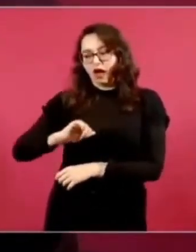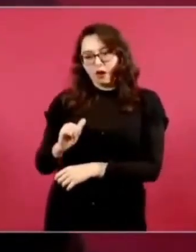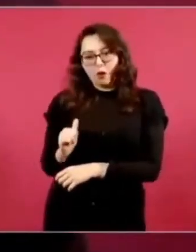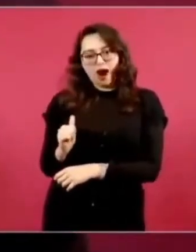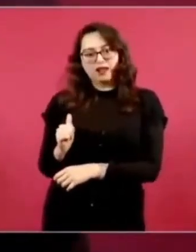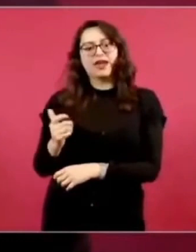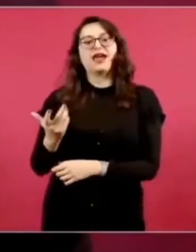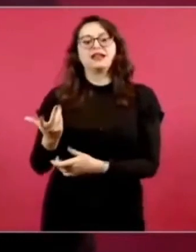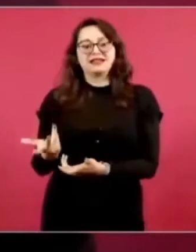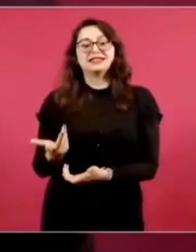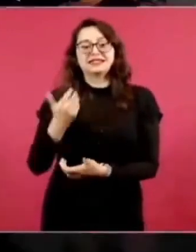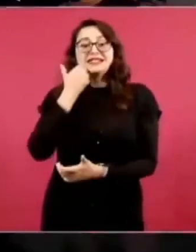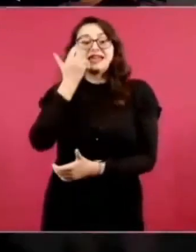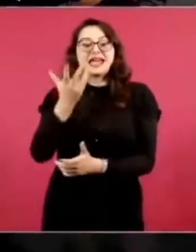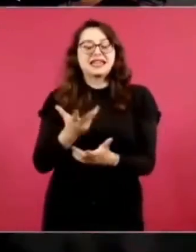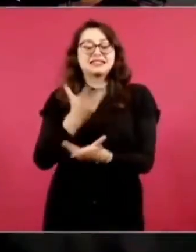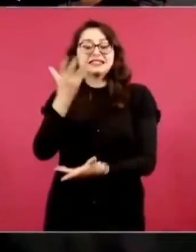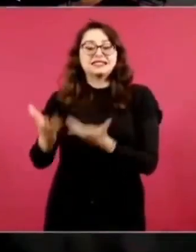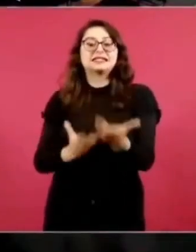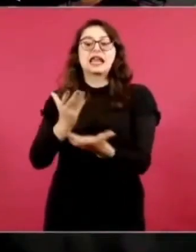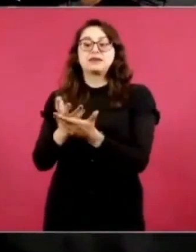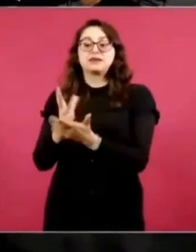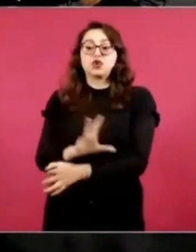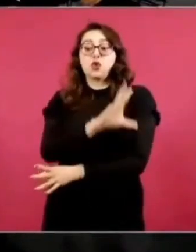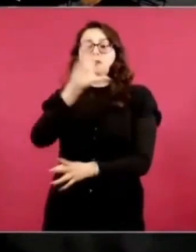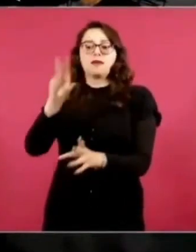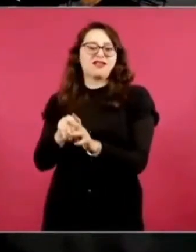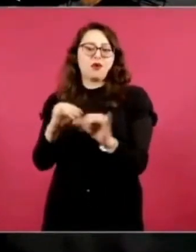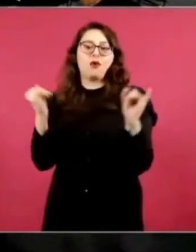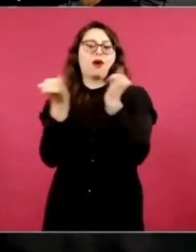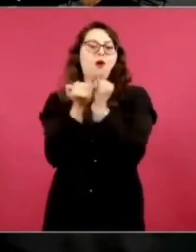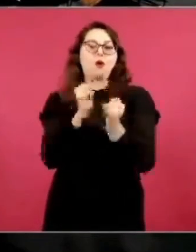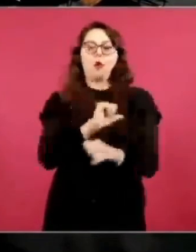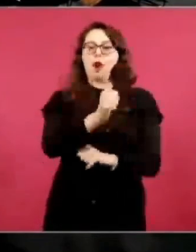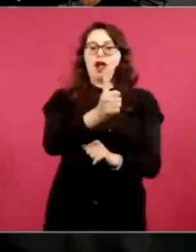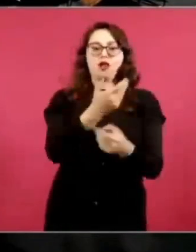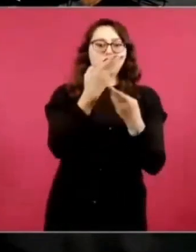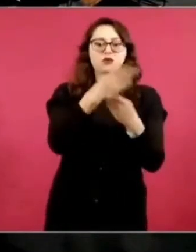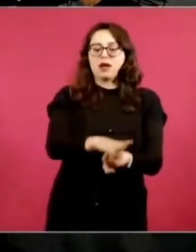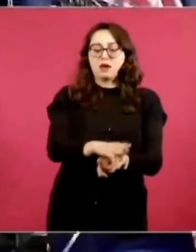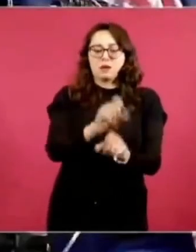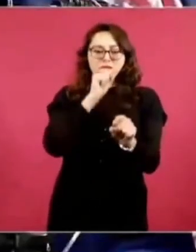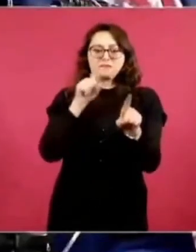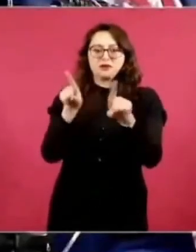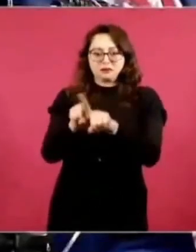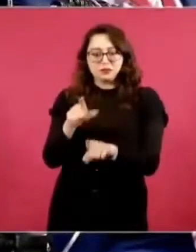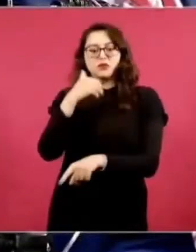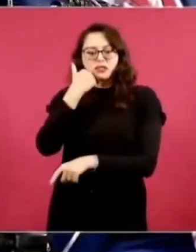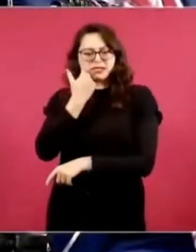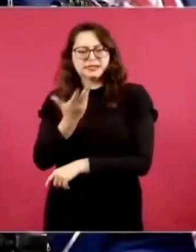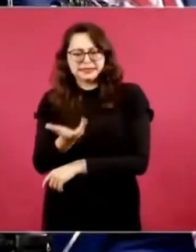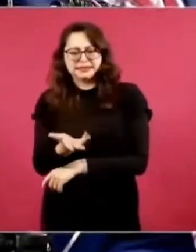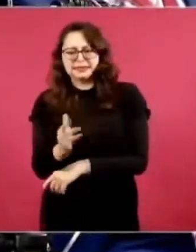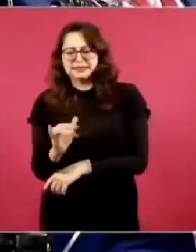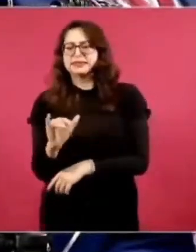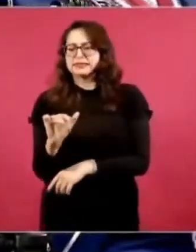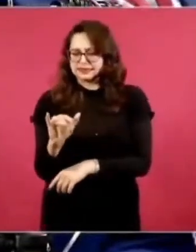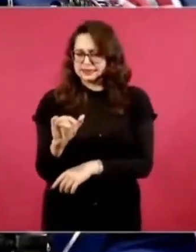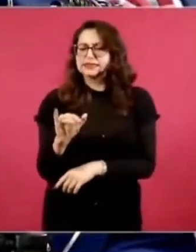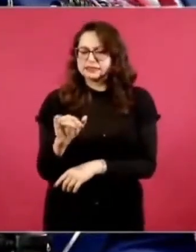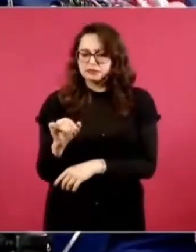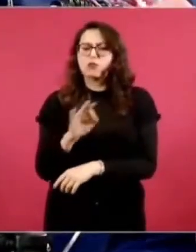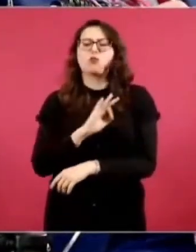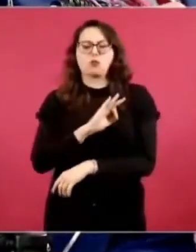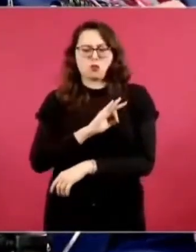todo el servicio que puede ofrecer un banco y el Banco del